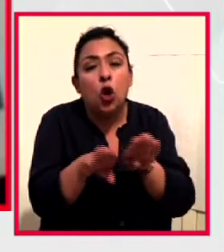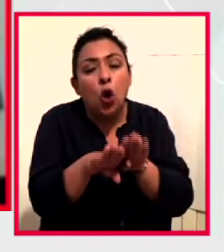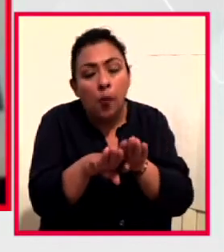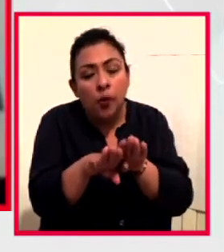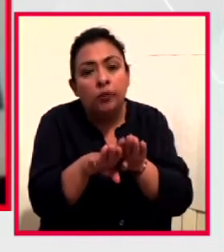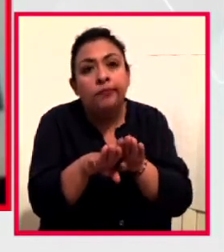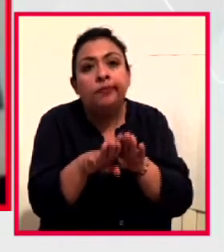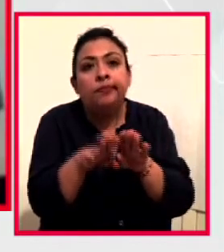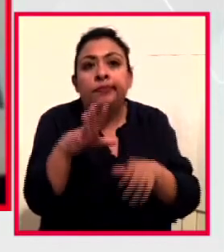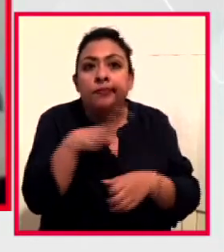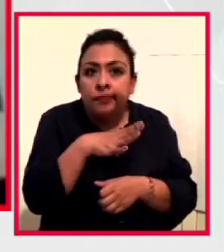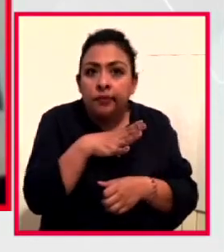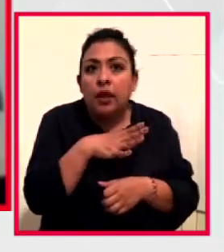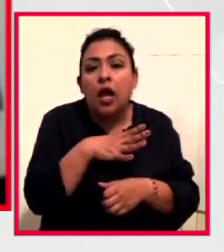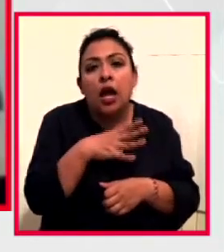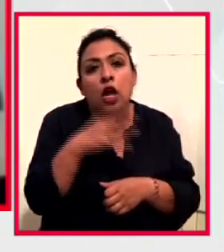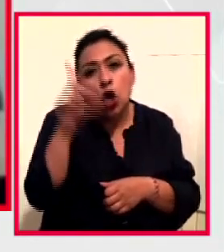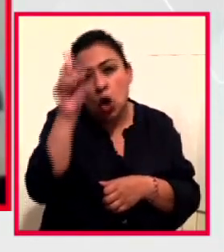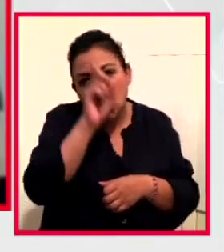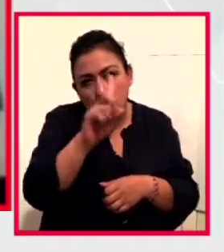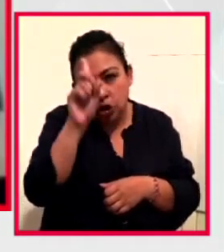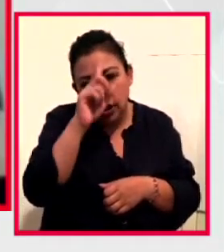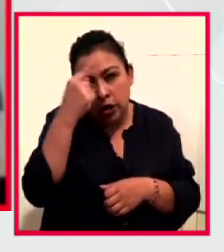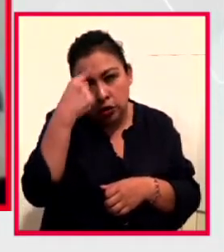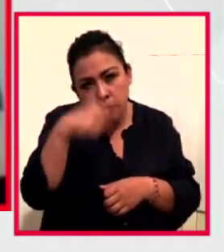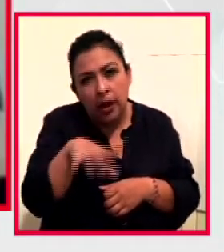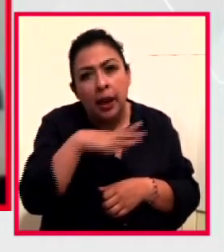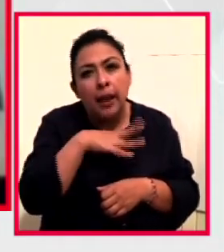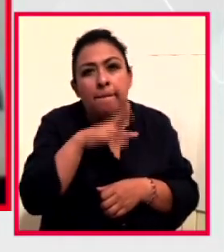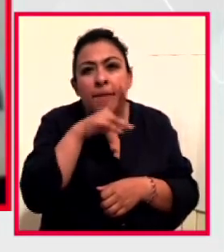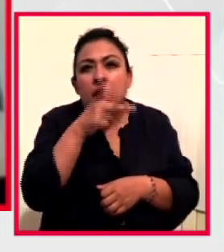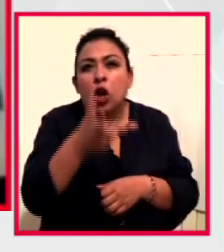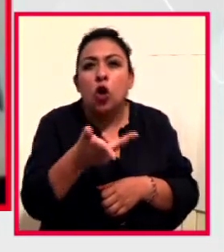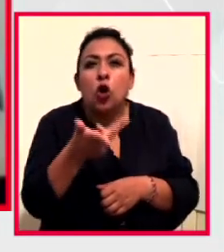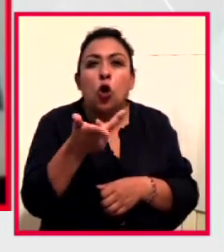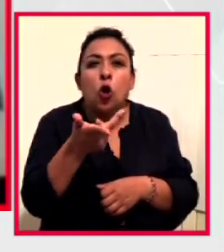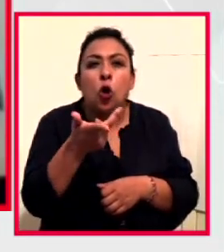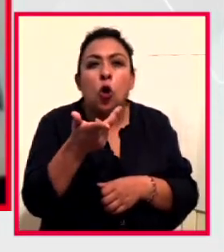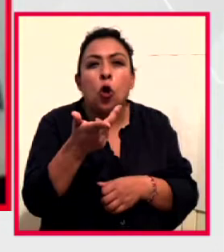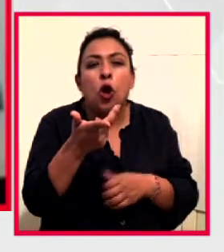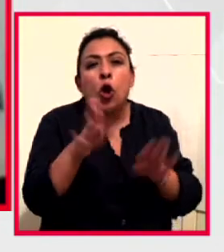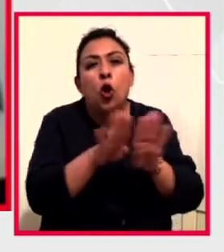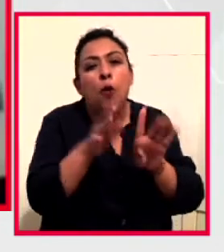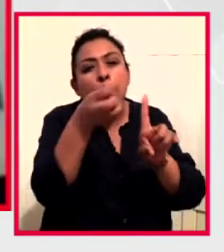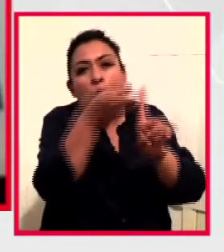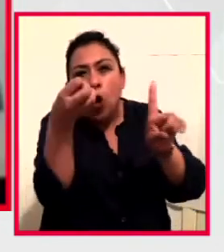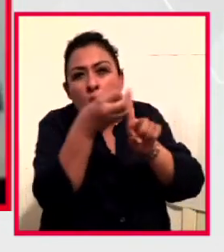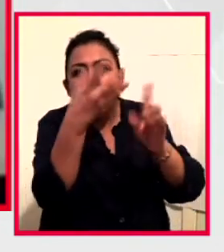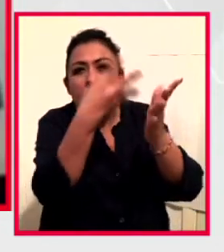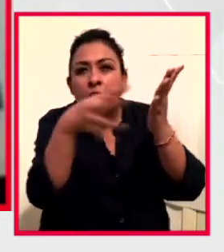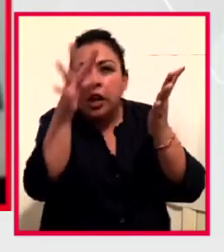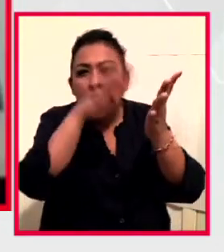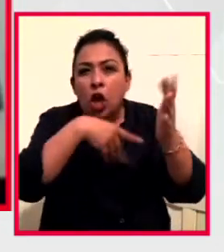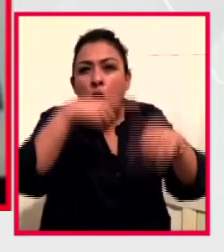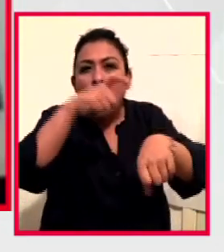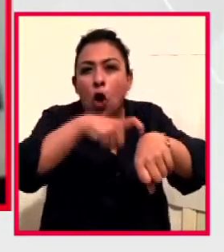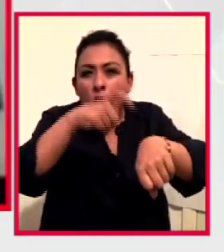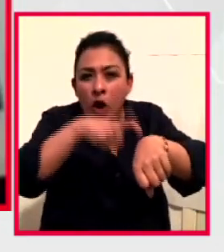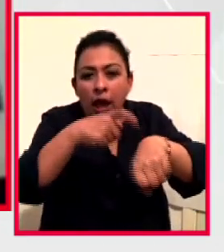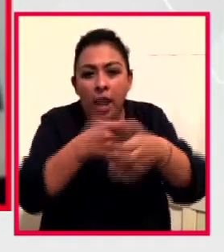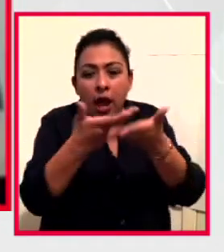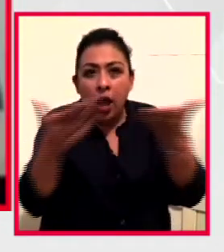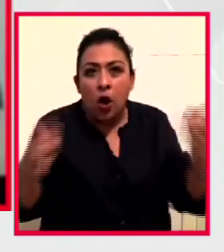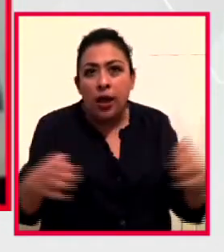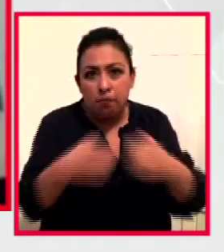encontrar tips para poder tener una mejor rutina durante esta época de contingencia. Cómo pueden